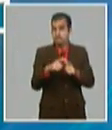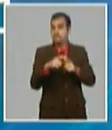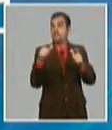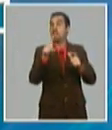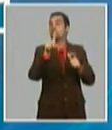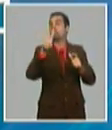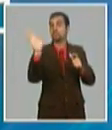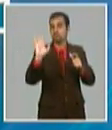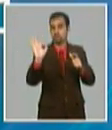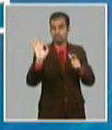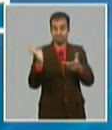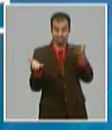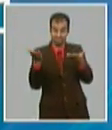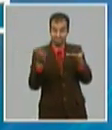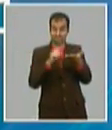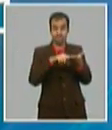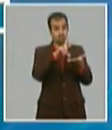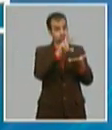respecto al 2020.